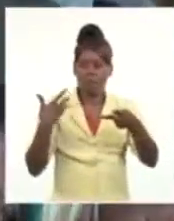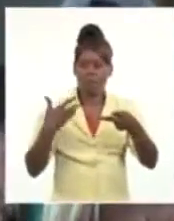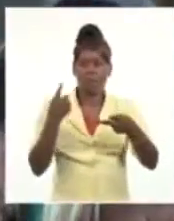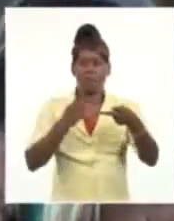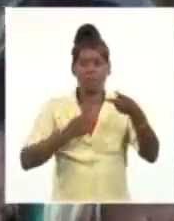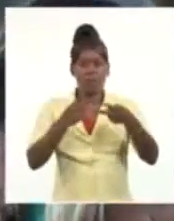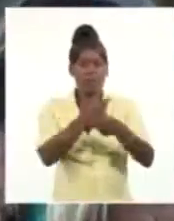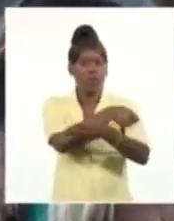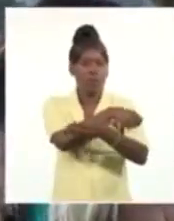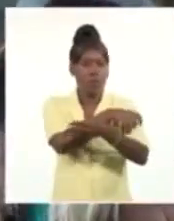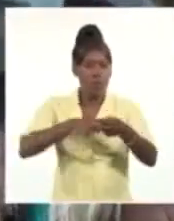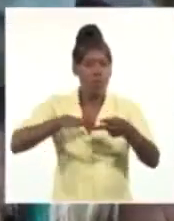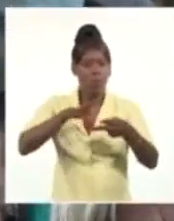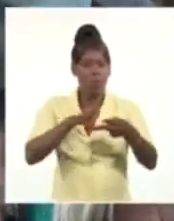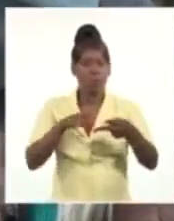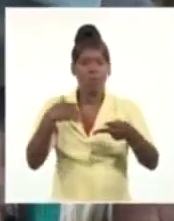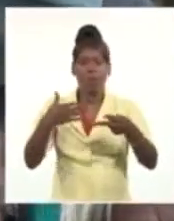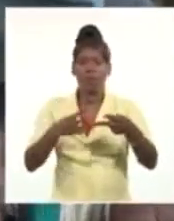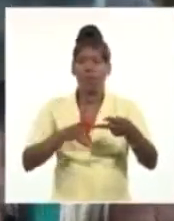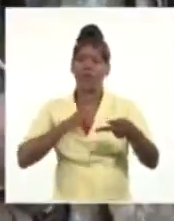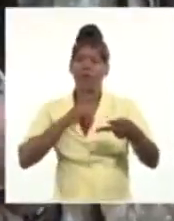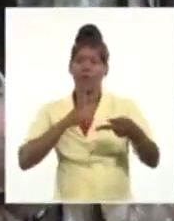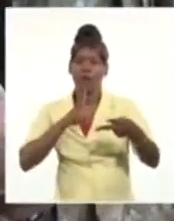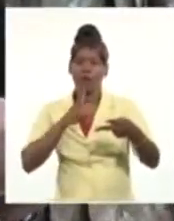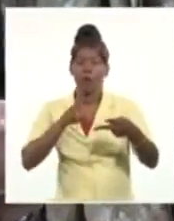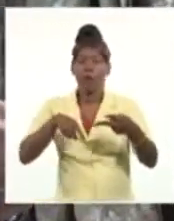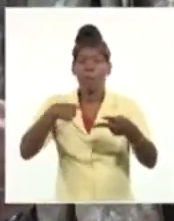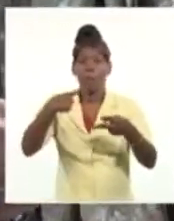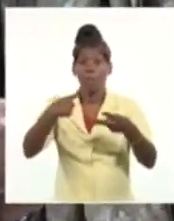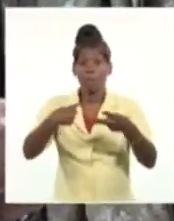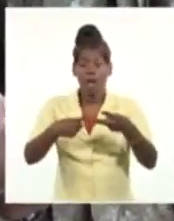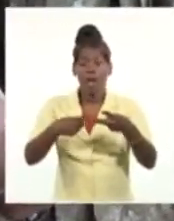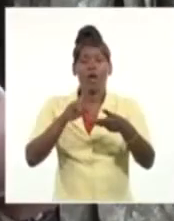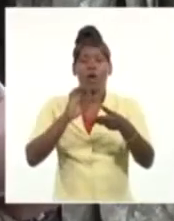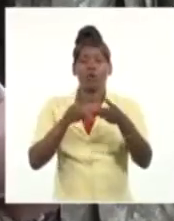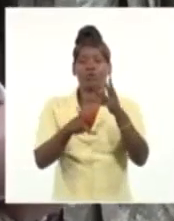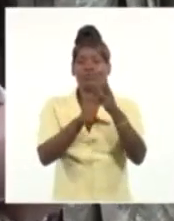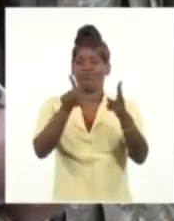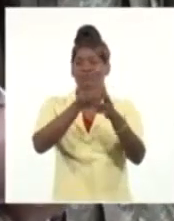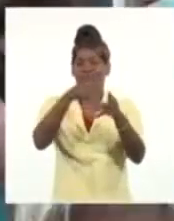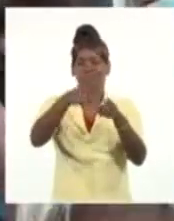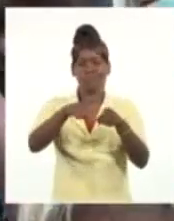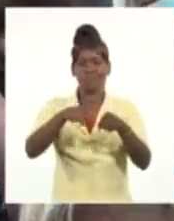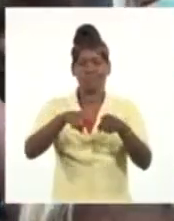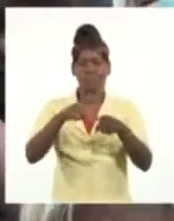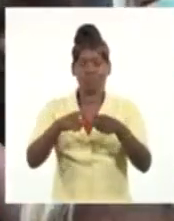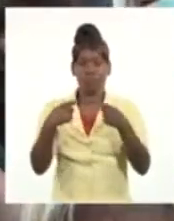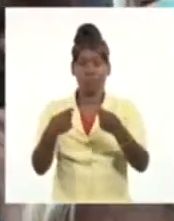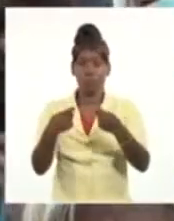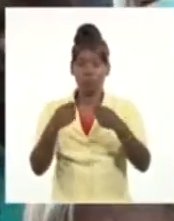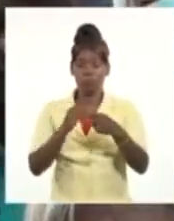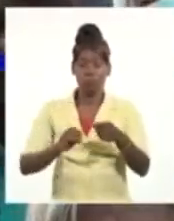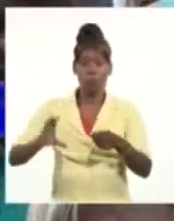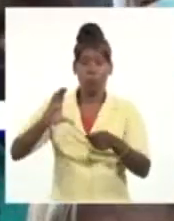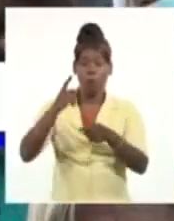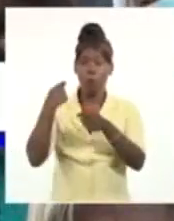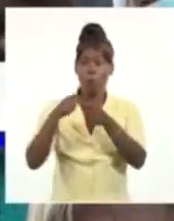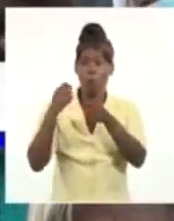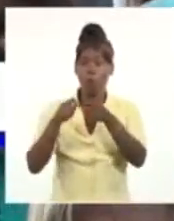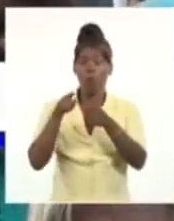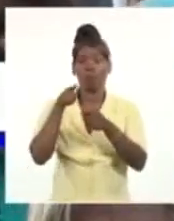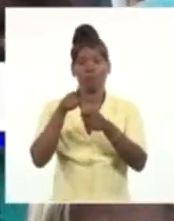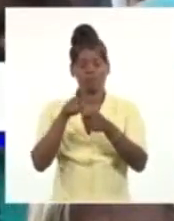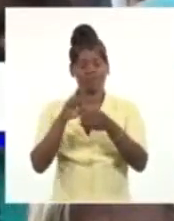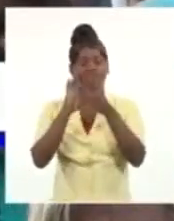viales, y la inflación estuvieron presentes también en el diálogo. pienso que tienen un altísimo reto, que es